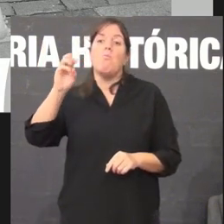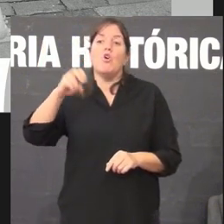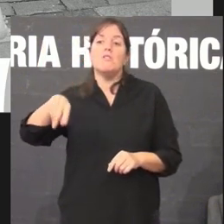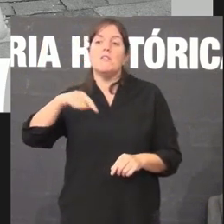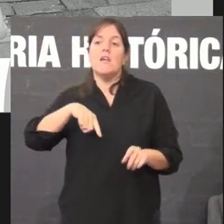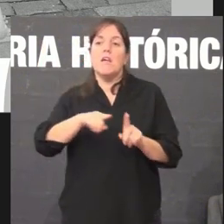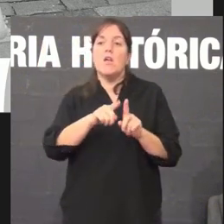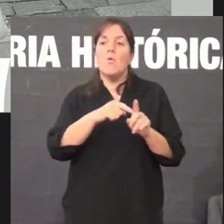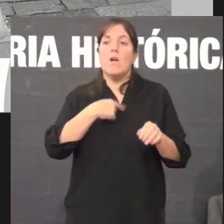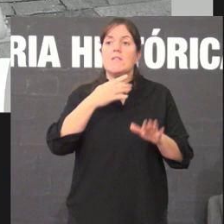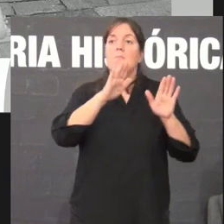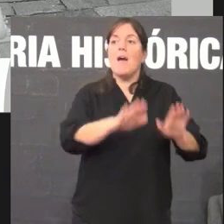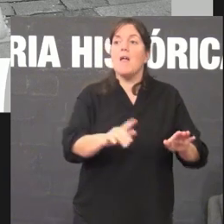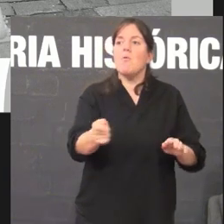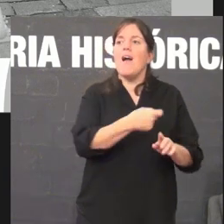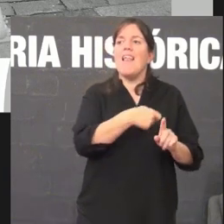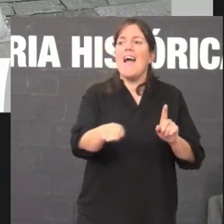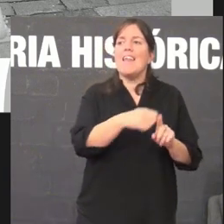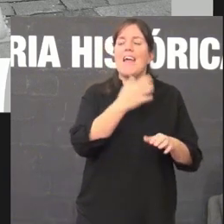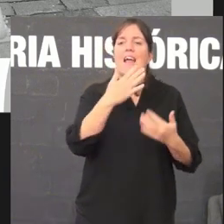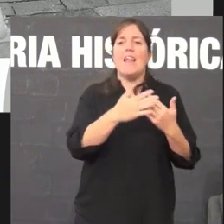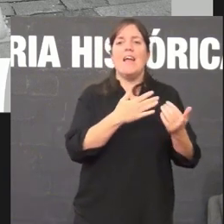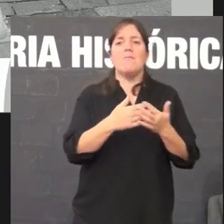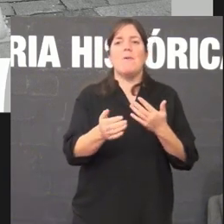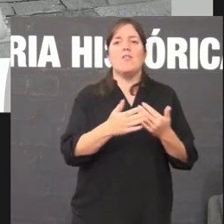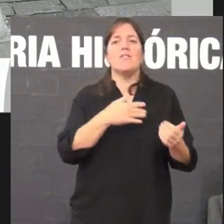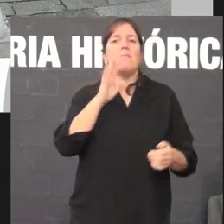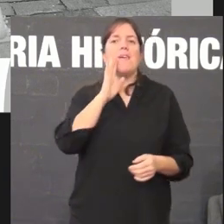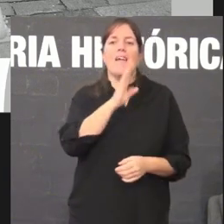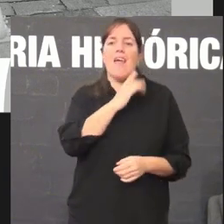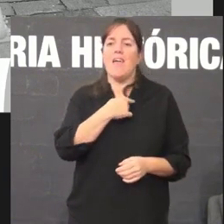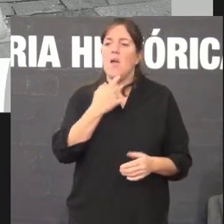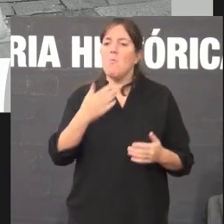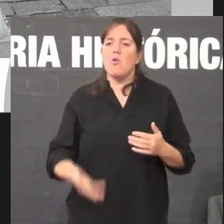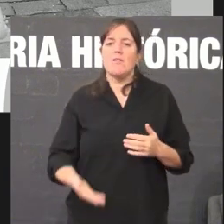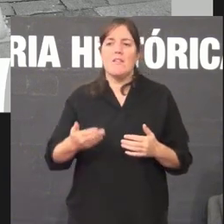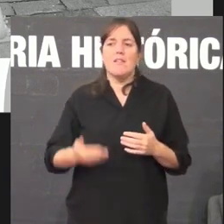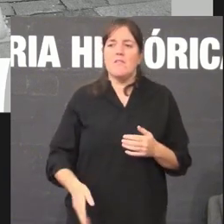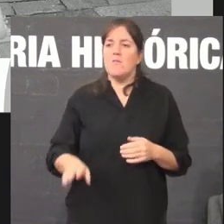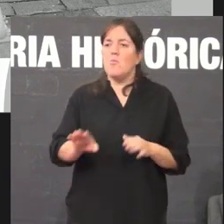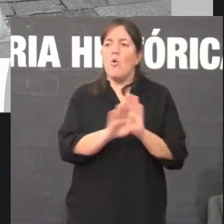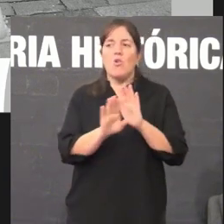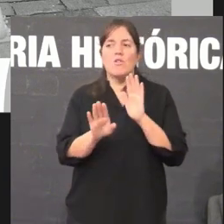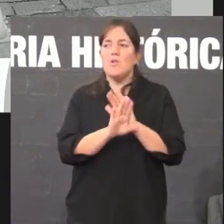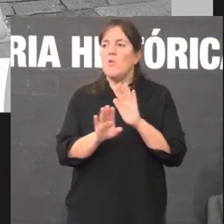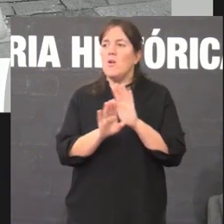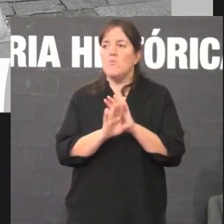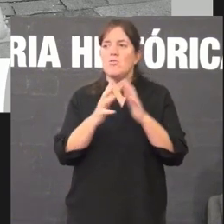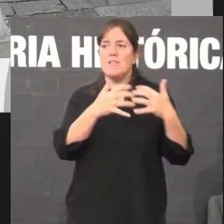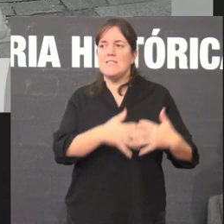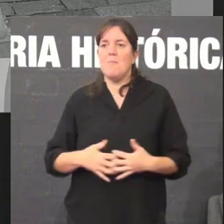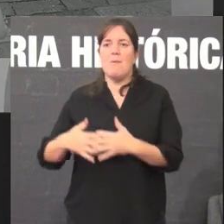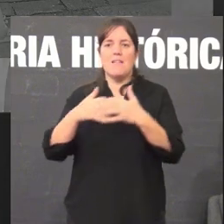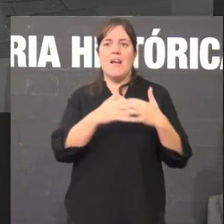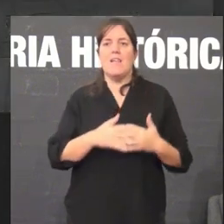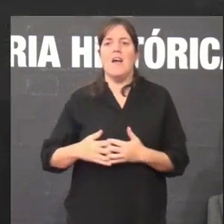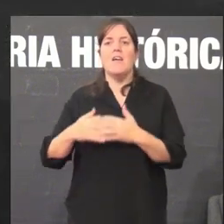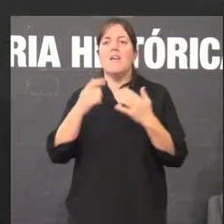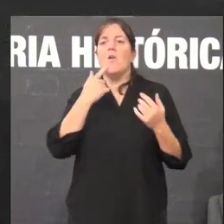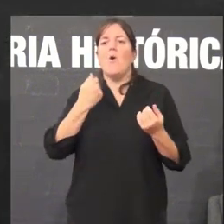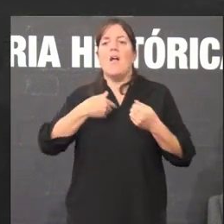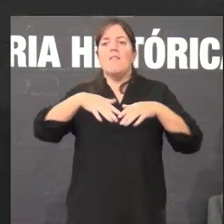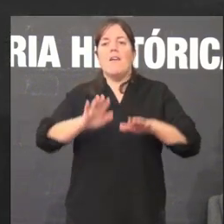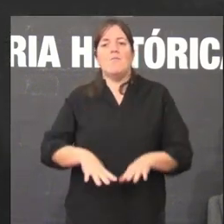parásemos a regra que lleva a ter nas mans de Miñanay é importantísimo que continuemos nesta batalla que non desfalesamos